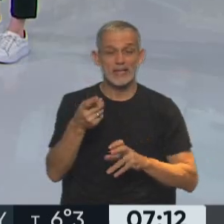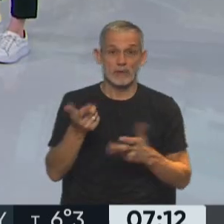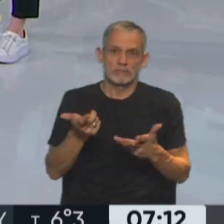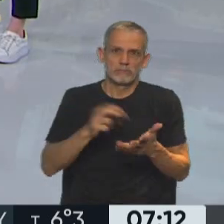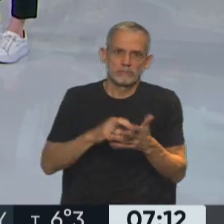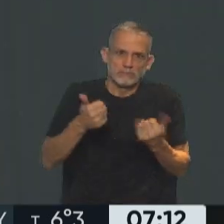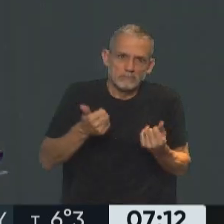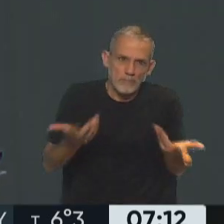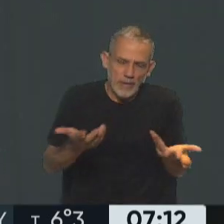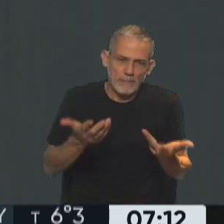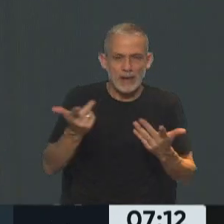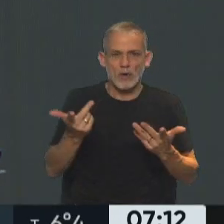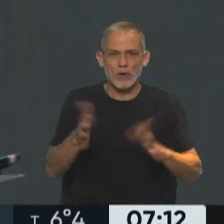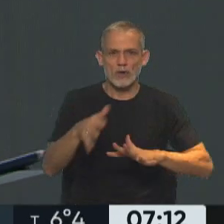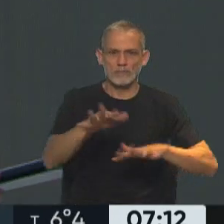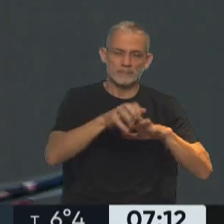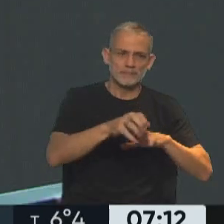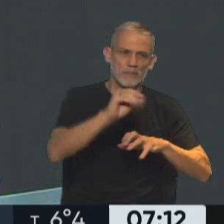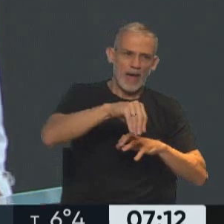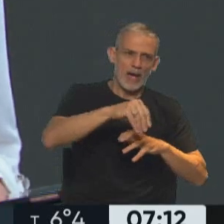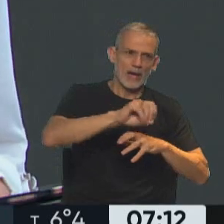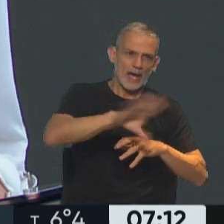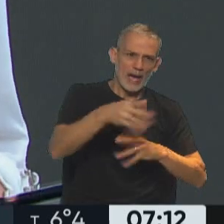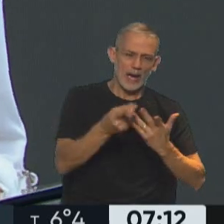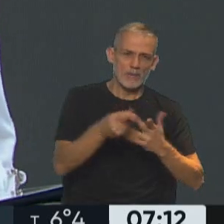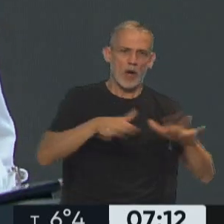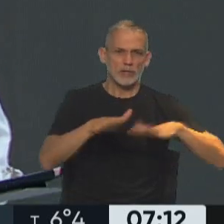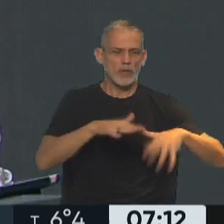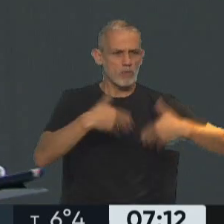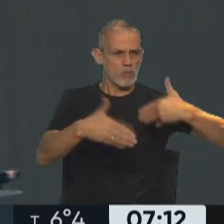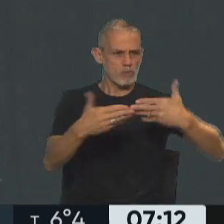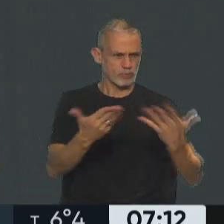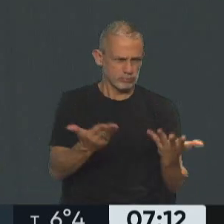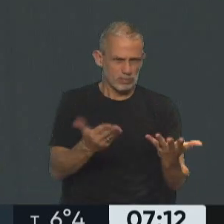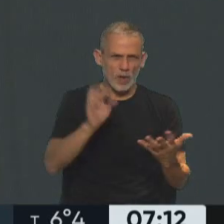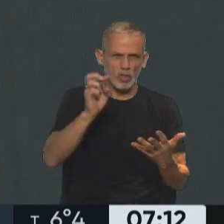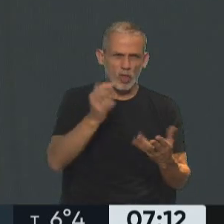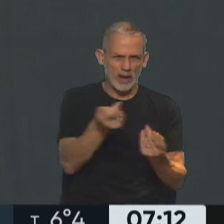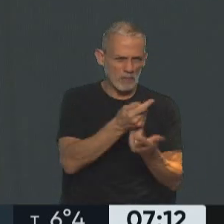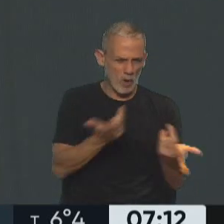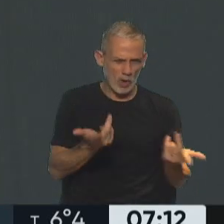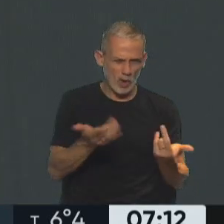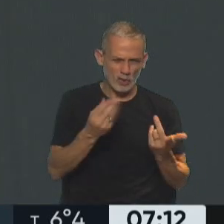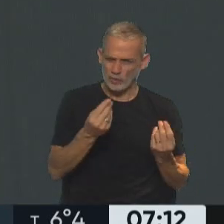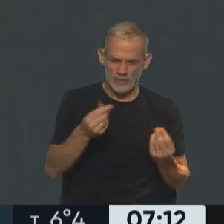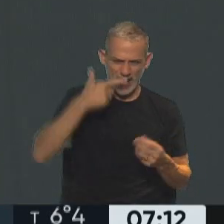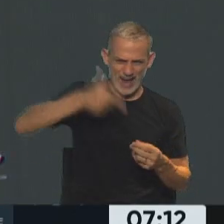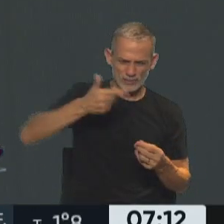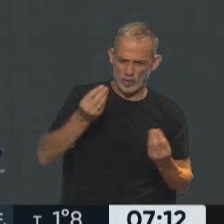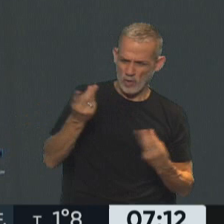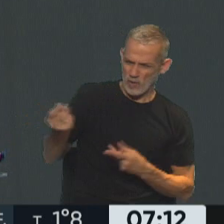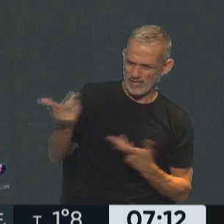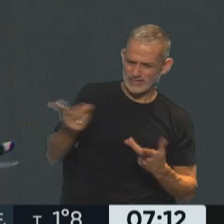noticia, ¿no? Sí, debería ser una buena noticia, pero vos tenés mayor actividad económica y pocos dólares. ¿Y cómo traes ese gasoil?